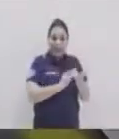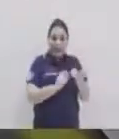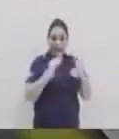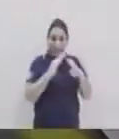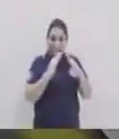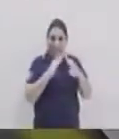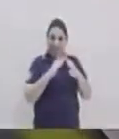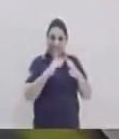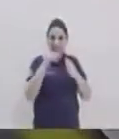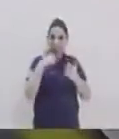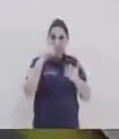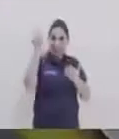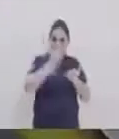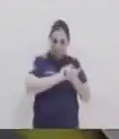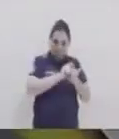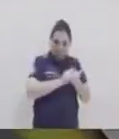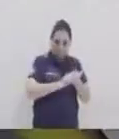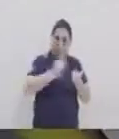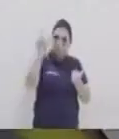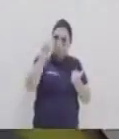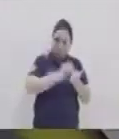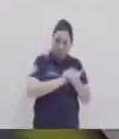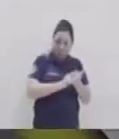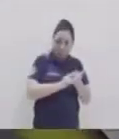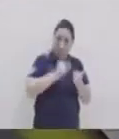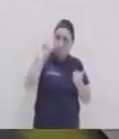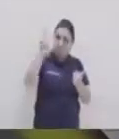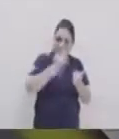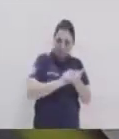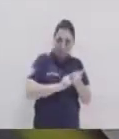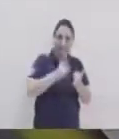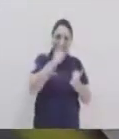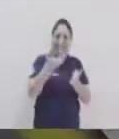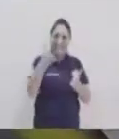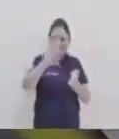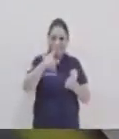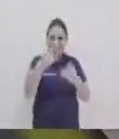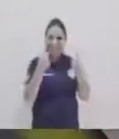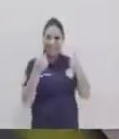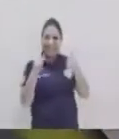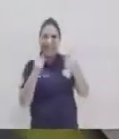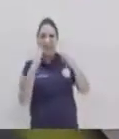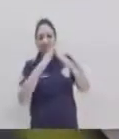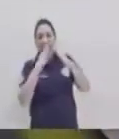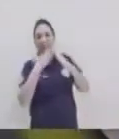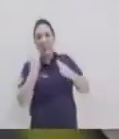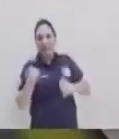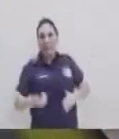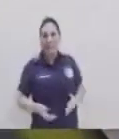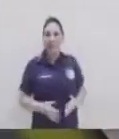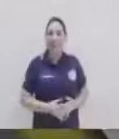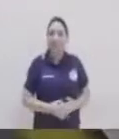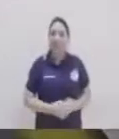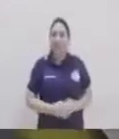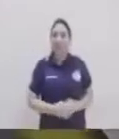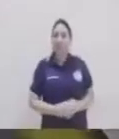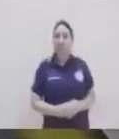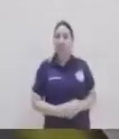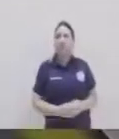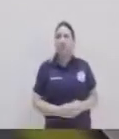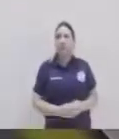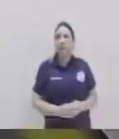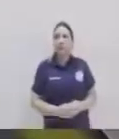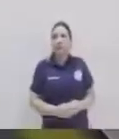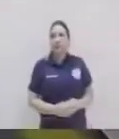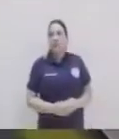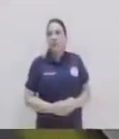casa para anotar los ingredientes es súper que mejor chicos para que ustedes lo puedan realizar tranquilamente en sus casas también los dos limones